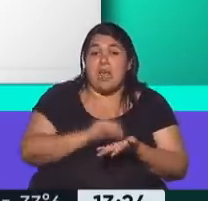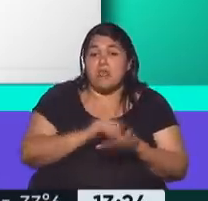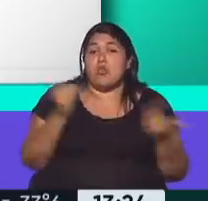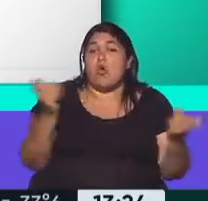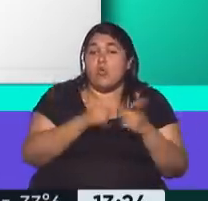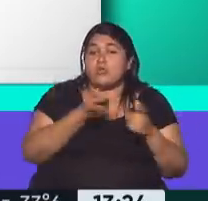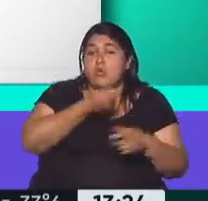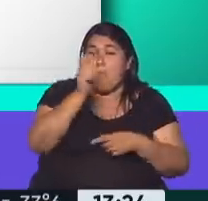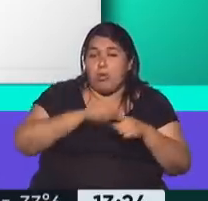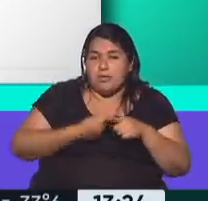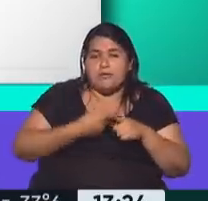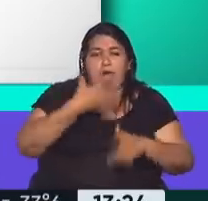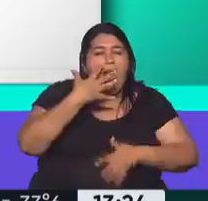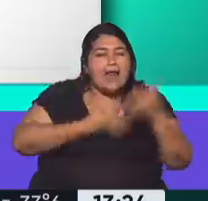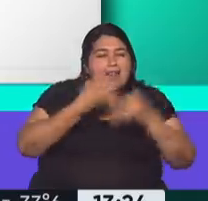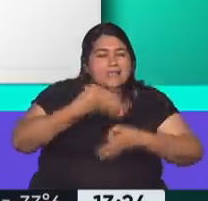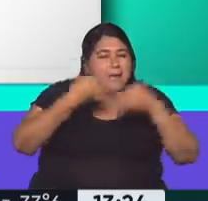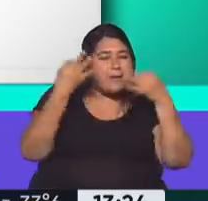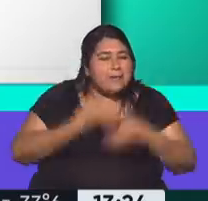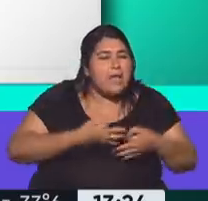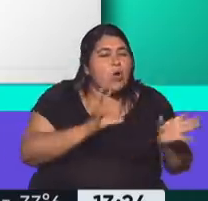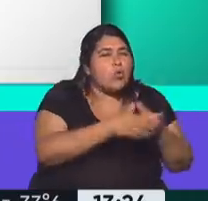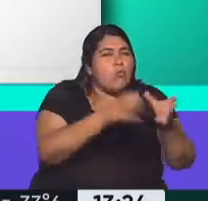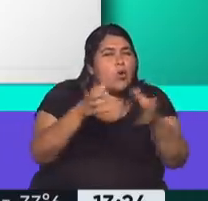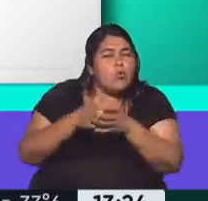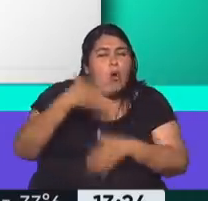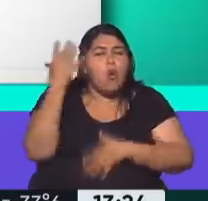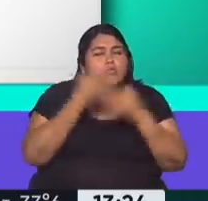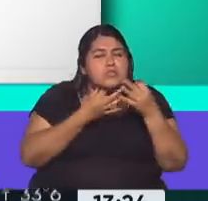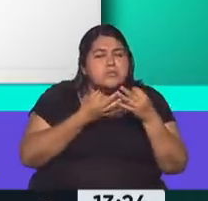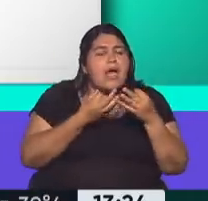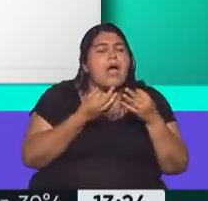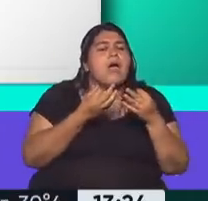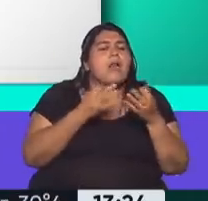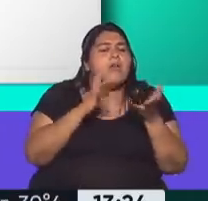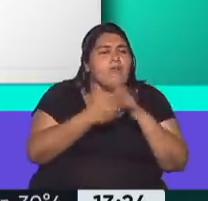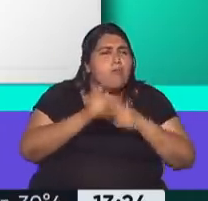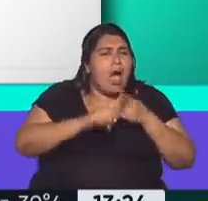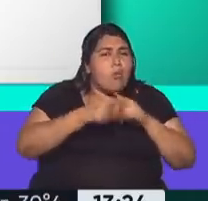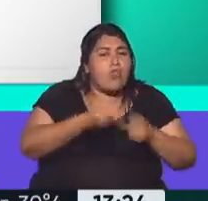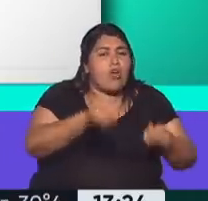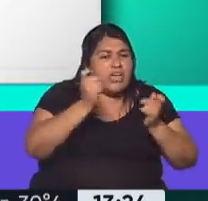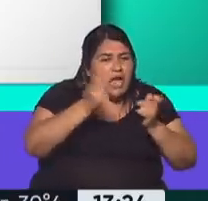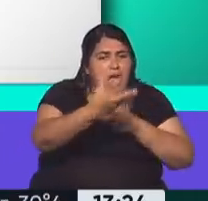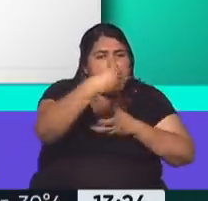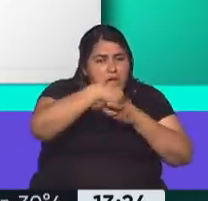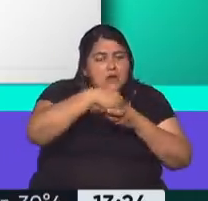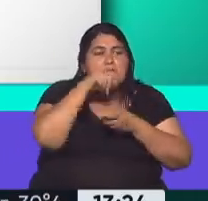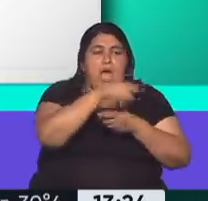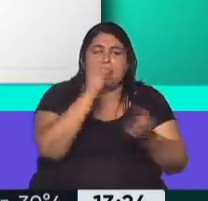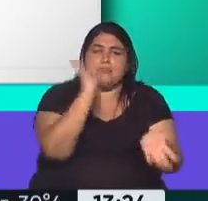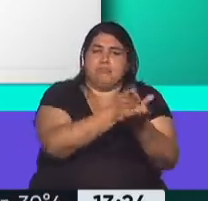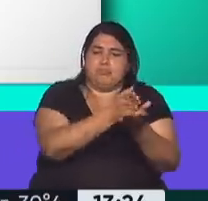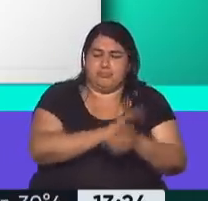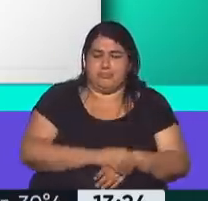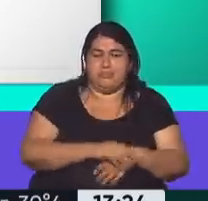Juicio Político deberían evaluar qué sectores del Poder Judicial fueron permeables a estas operaciones y actuar en consecuencia. Nos quedamos